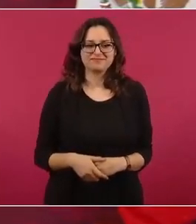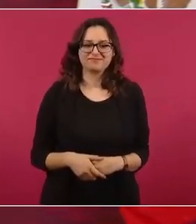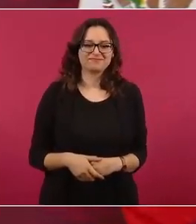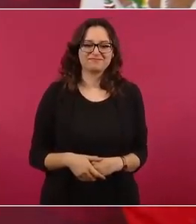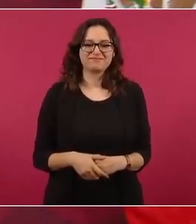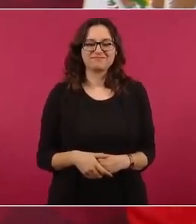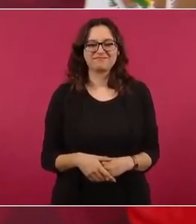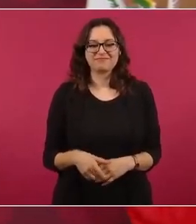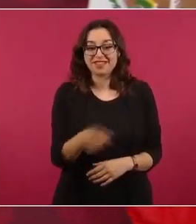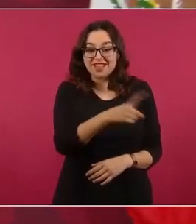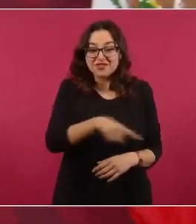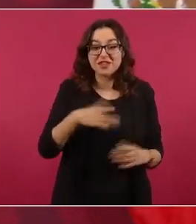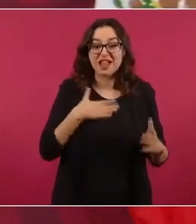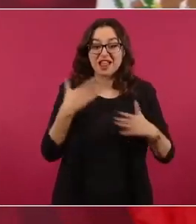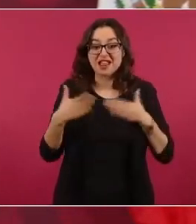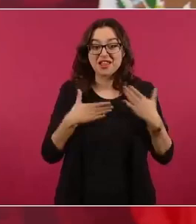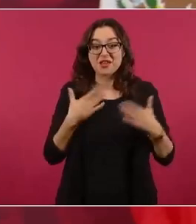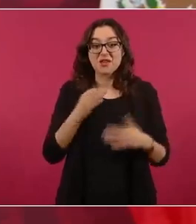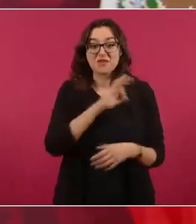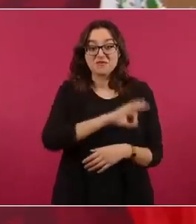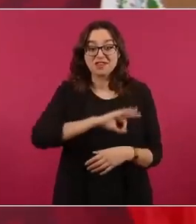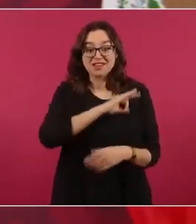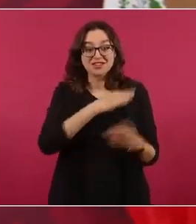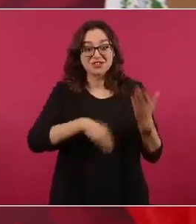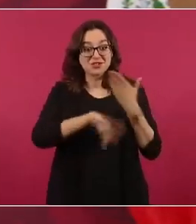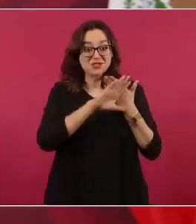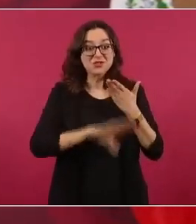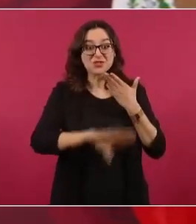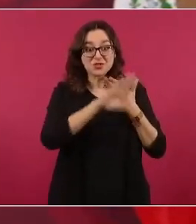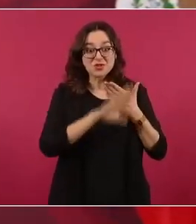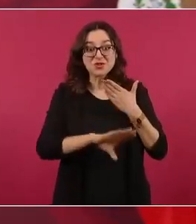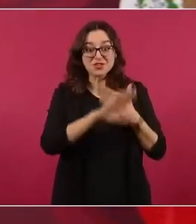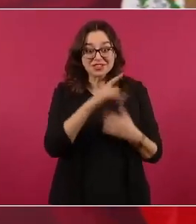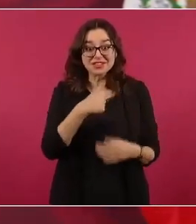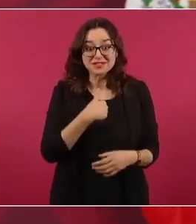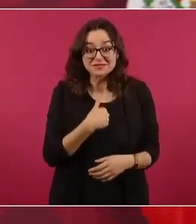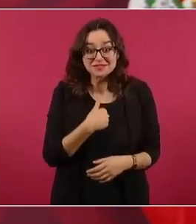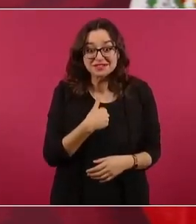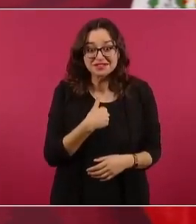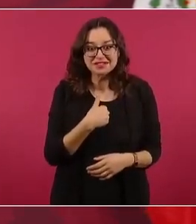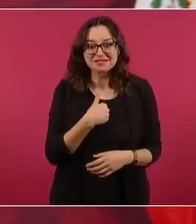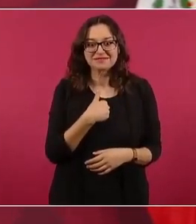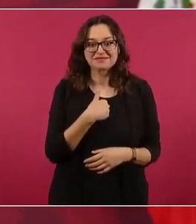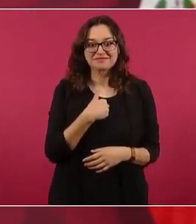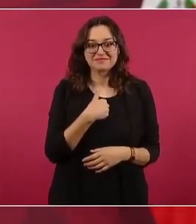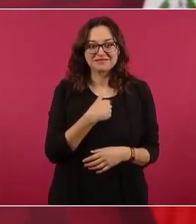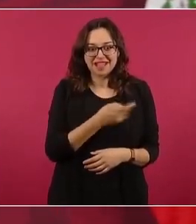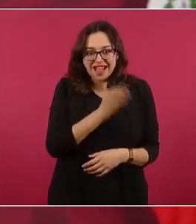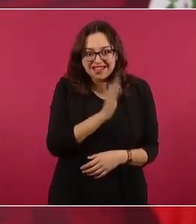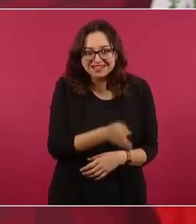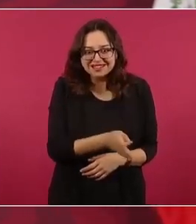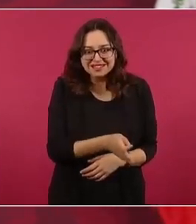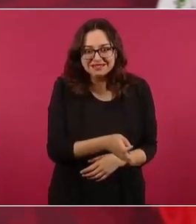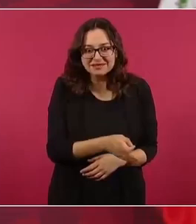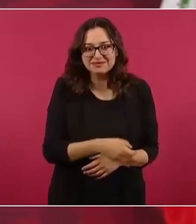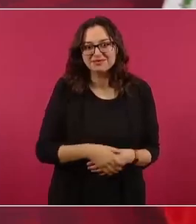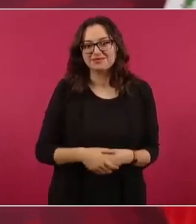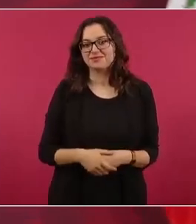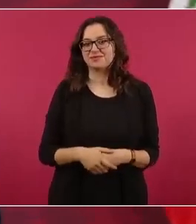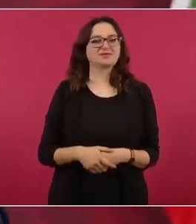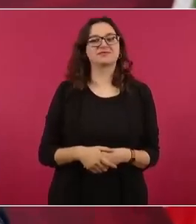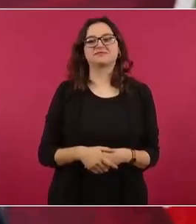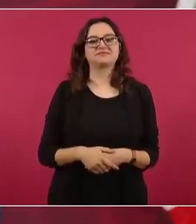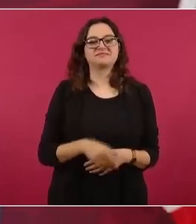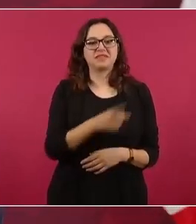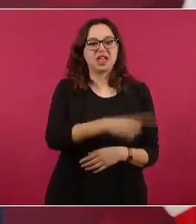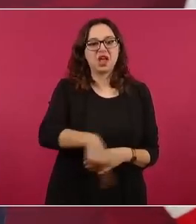a la oligarquía, a la paz, que estaba destruyendo a